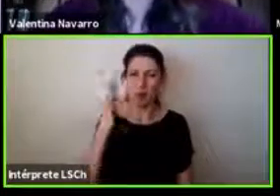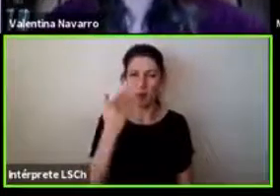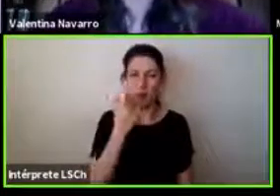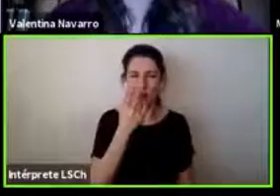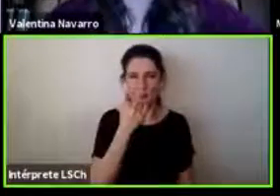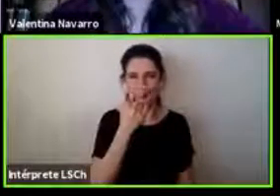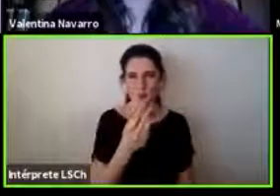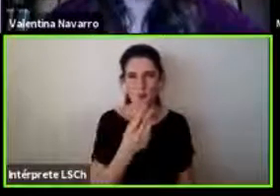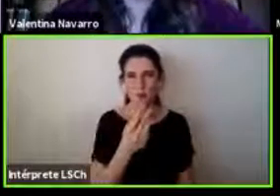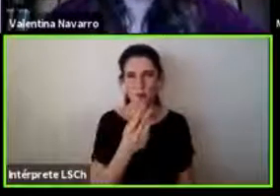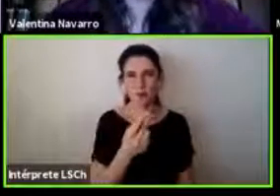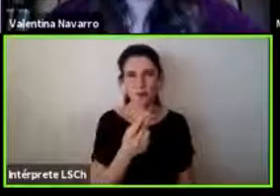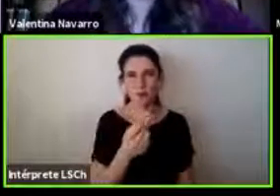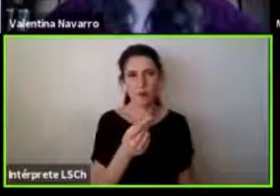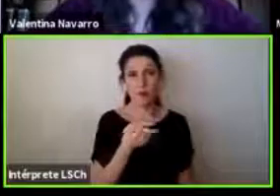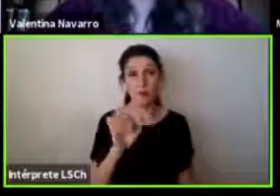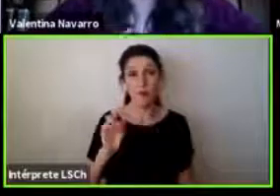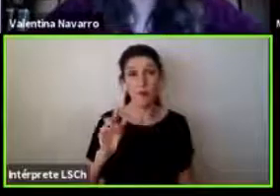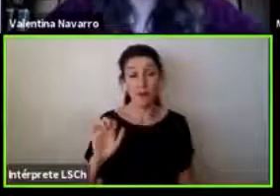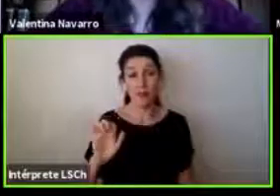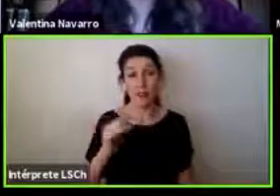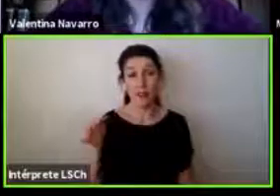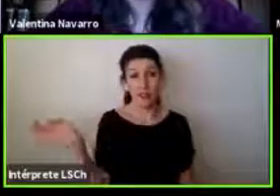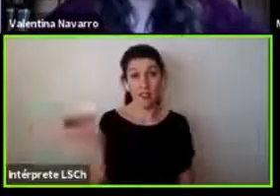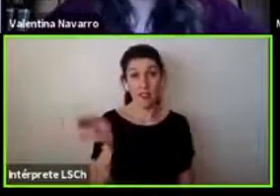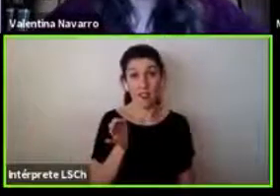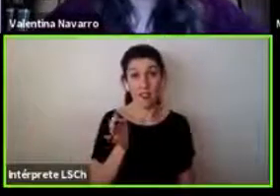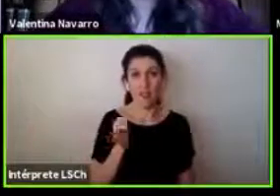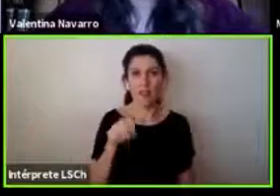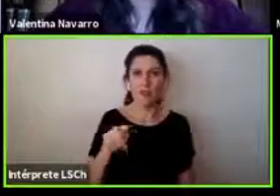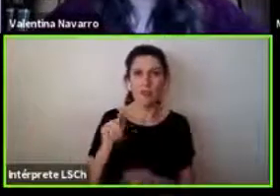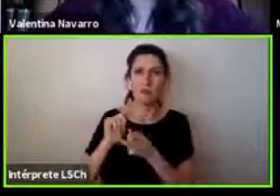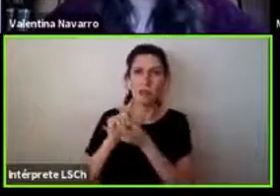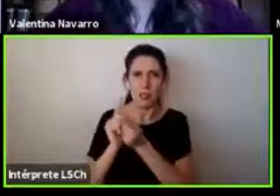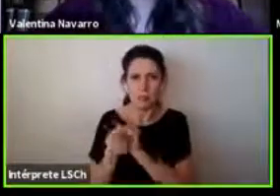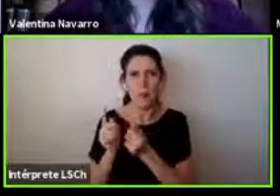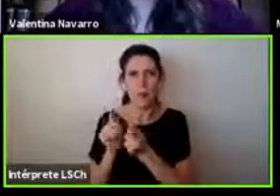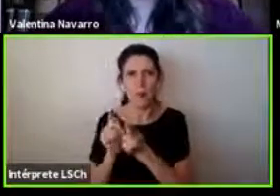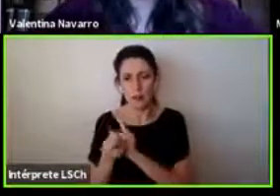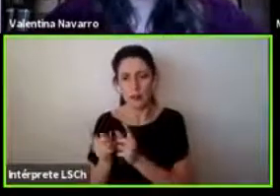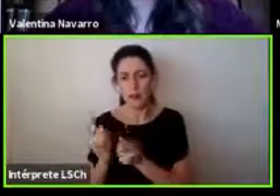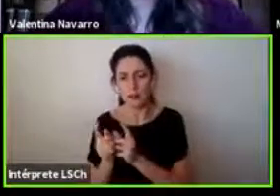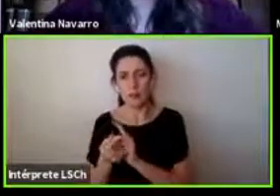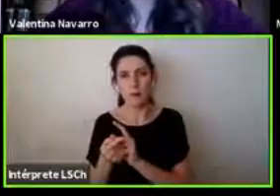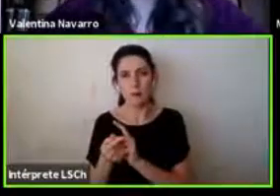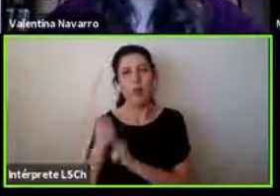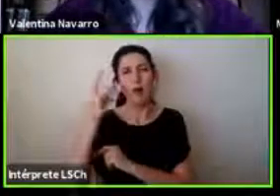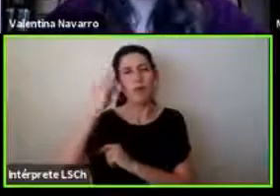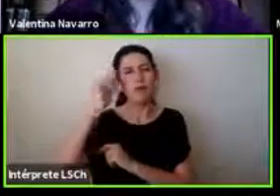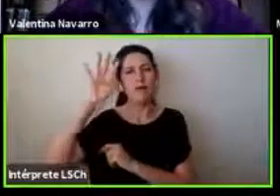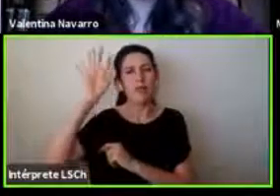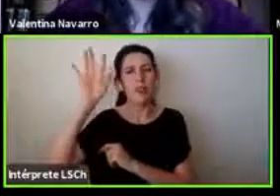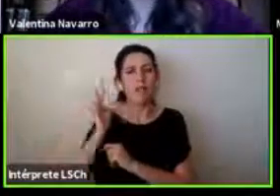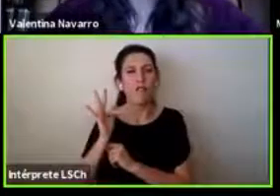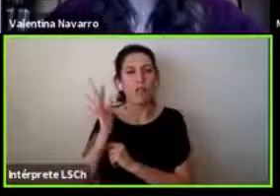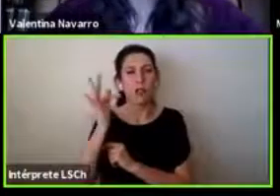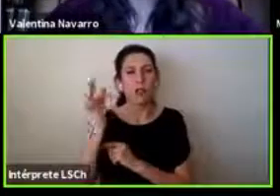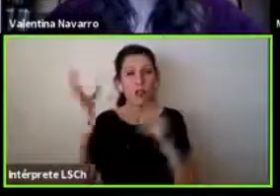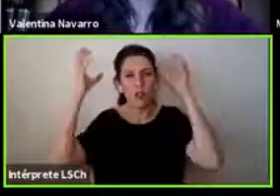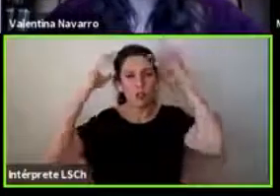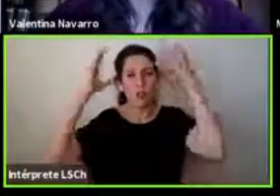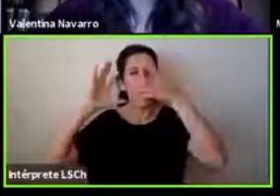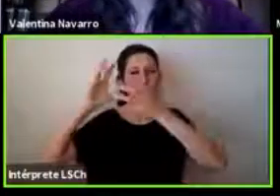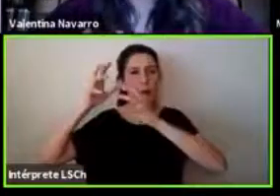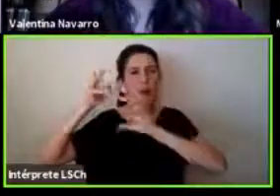la Eve también habló de que todo esto es cambiante también me imagino que a futuro Neuromundos quizás tenga otro